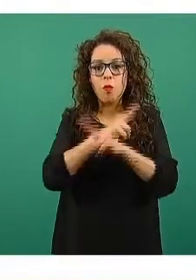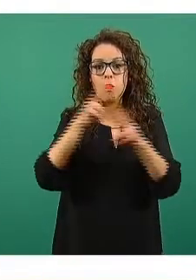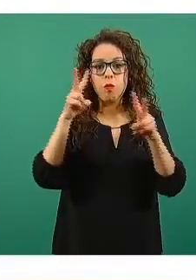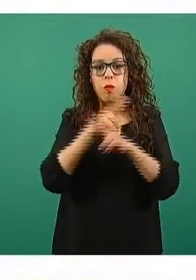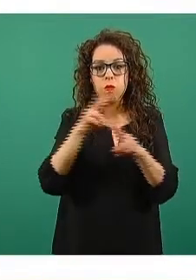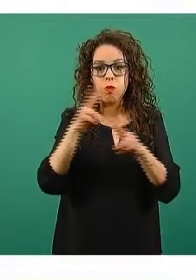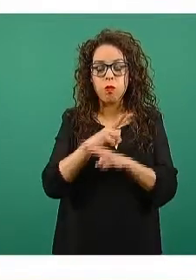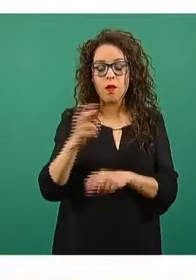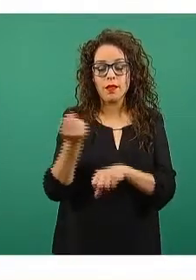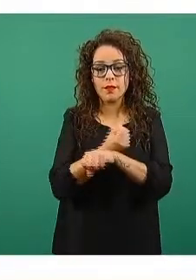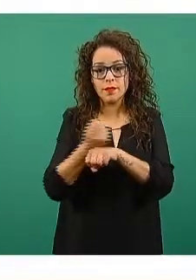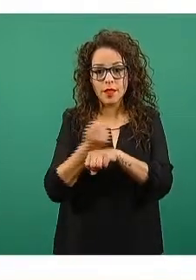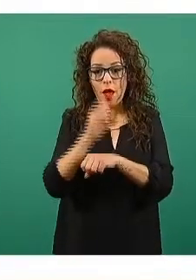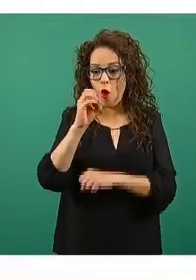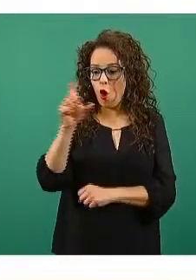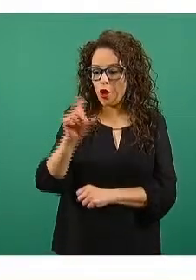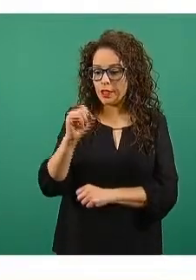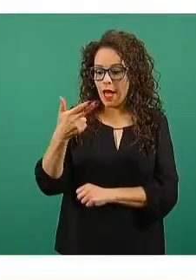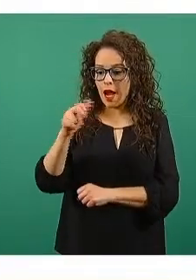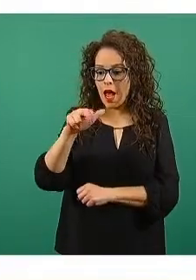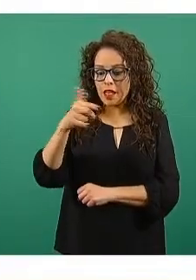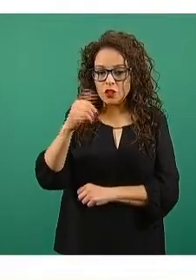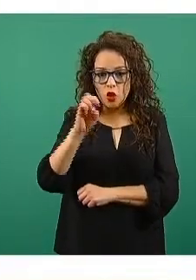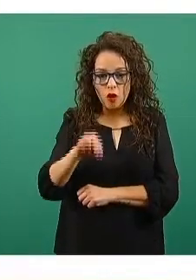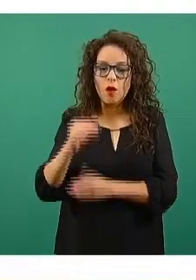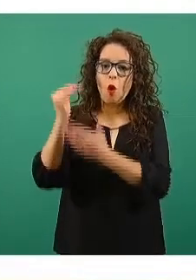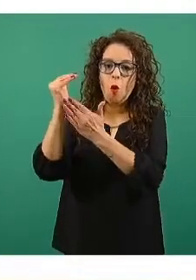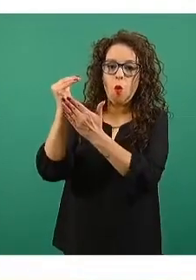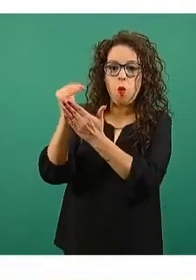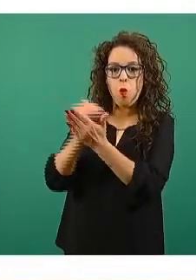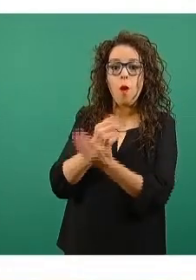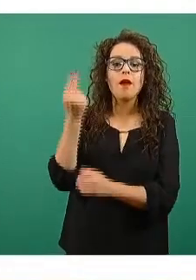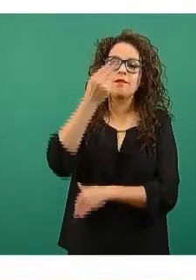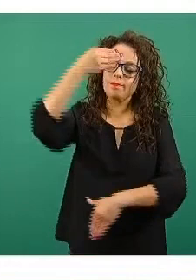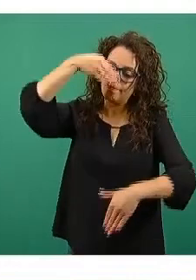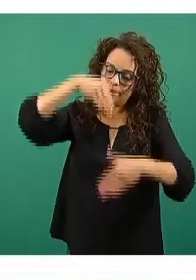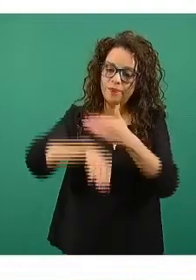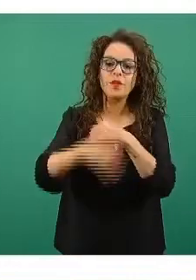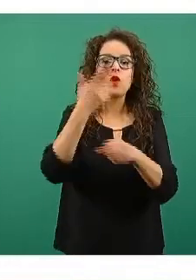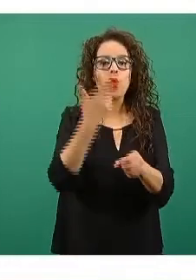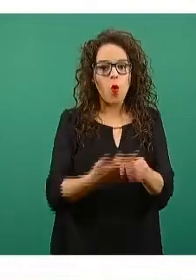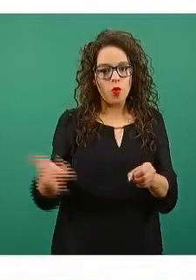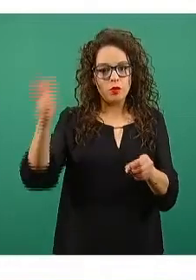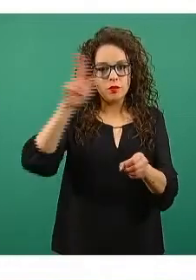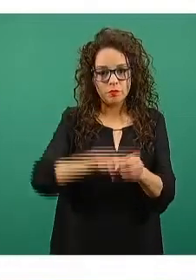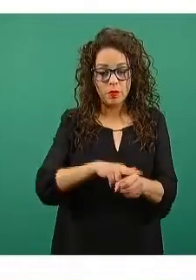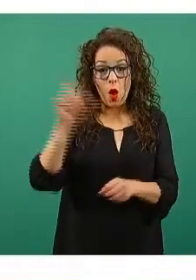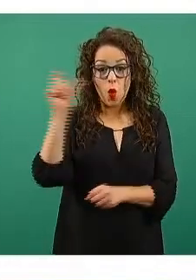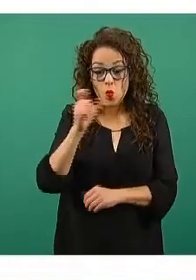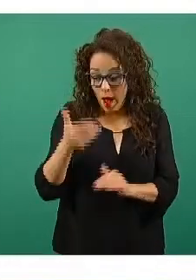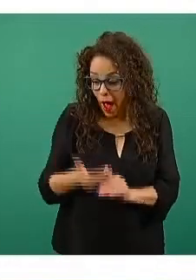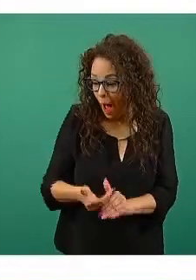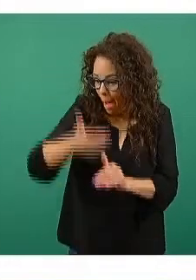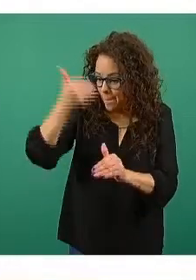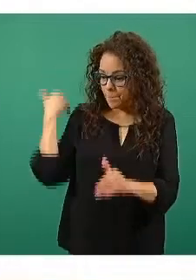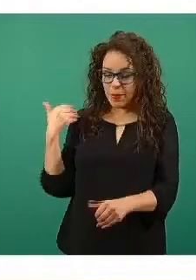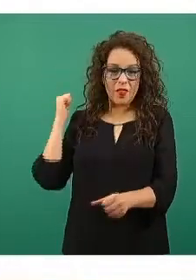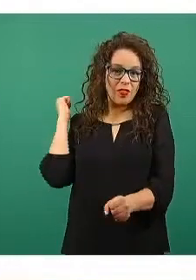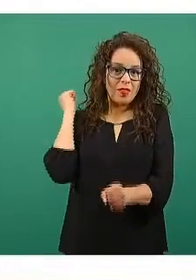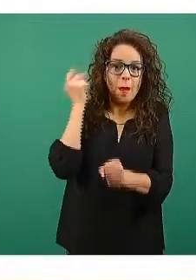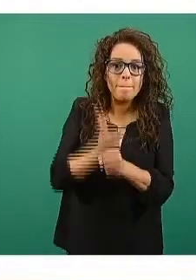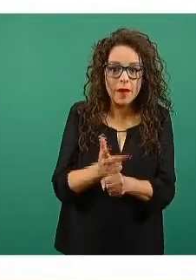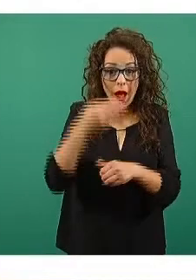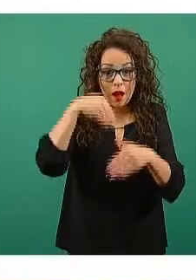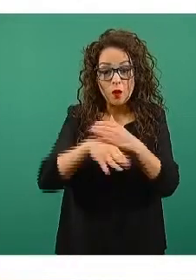en sangre, requieren un tratamiento hospitalario. Entre más temprana sea esta acción hospitalaria, los